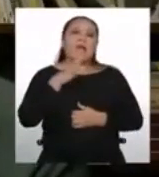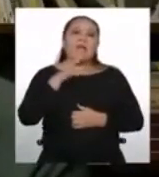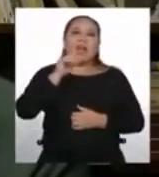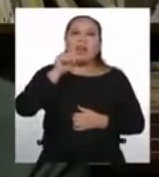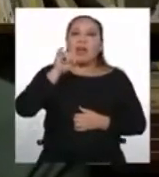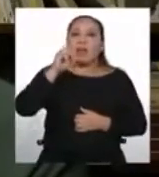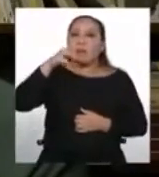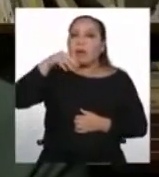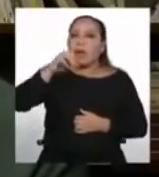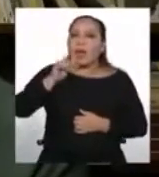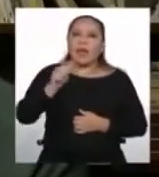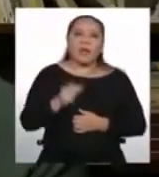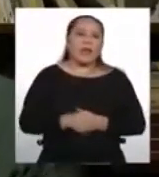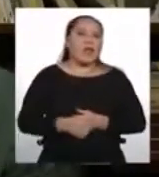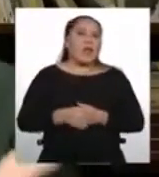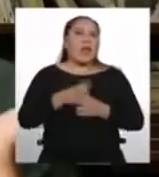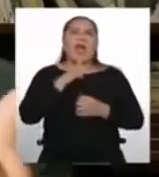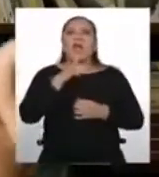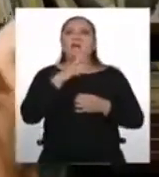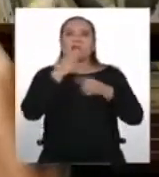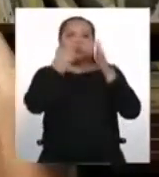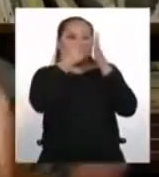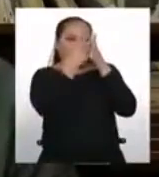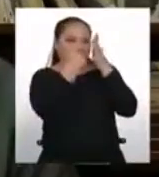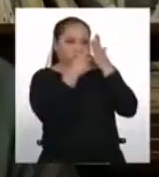arabella, jarakambut, yagua,